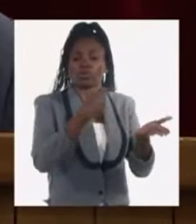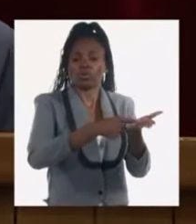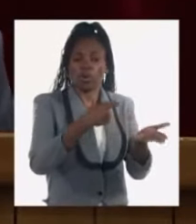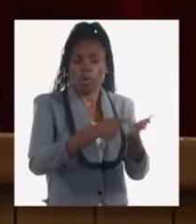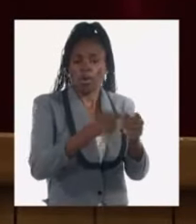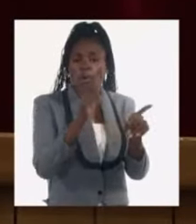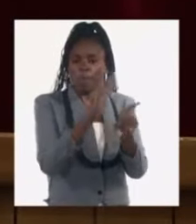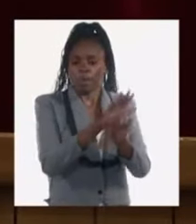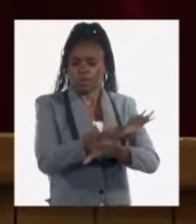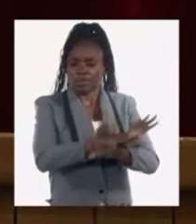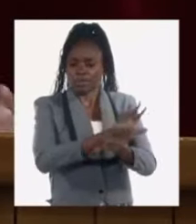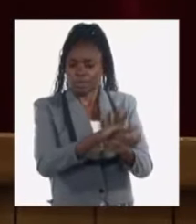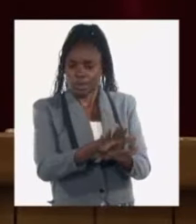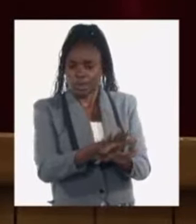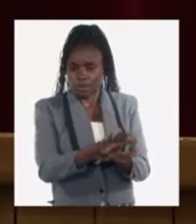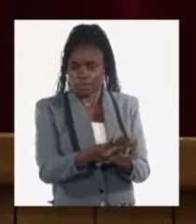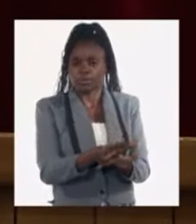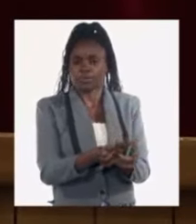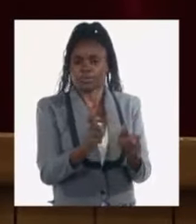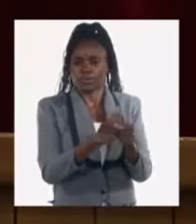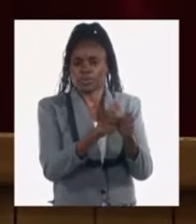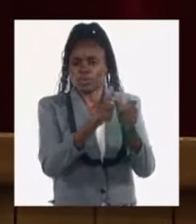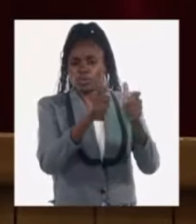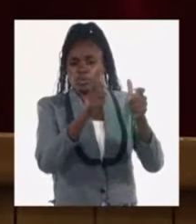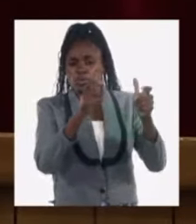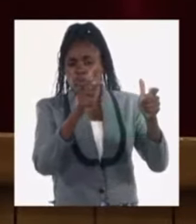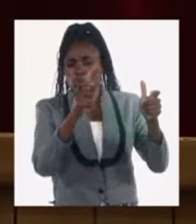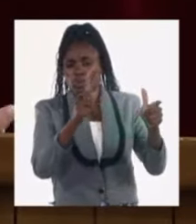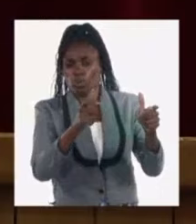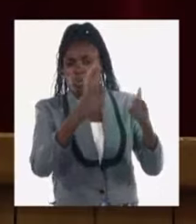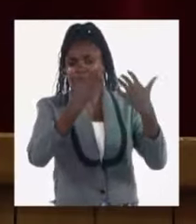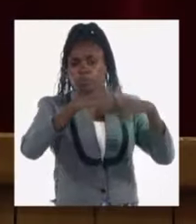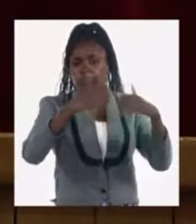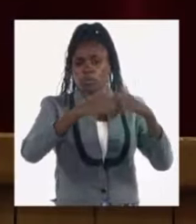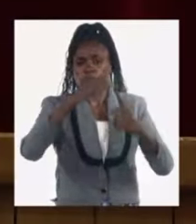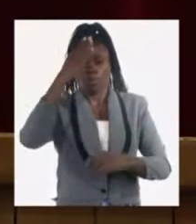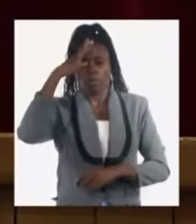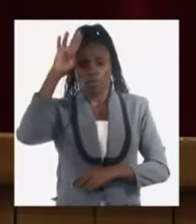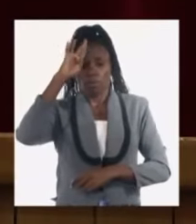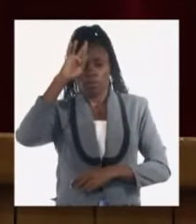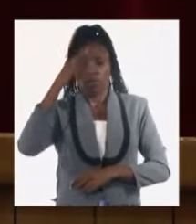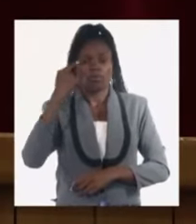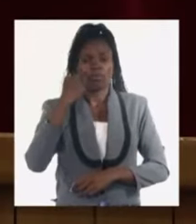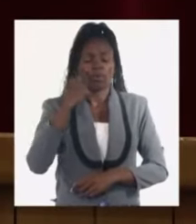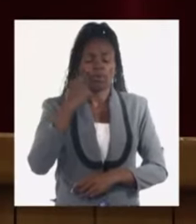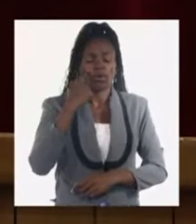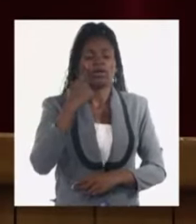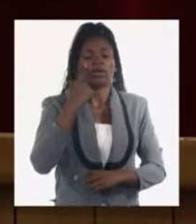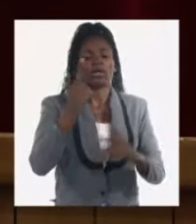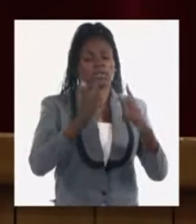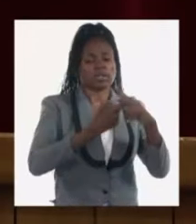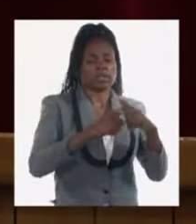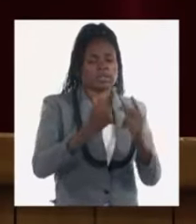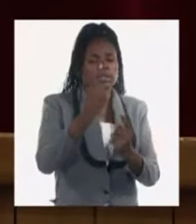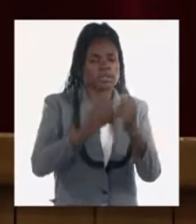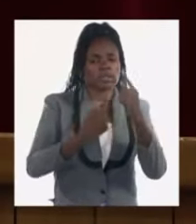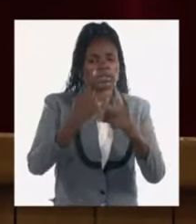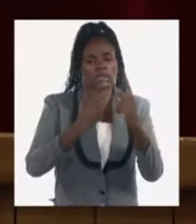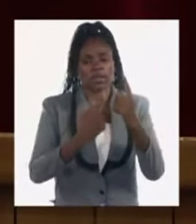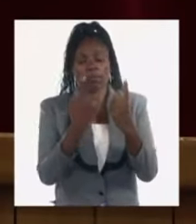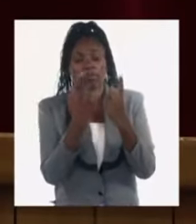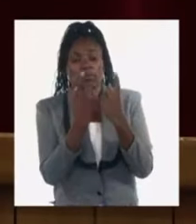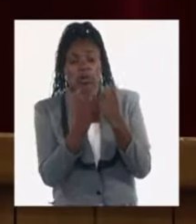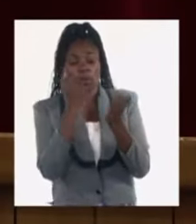ponen en explotación incrementan la capacidad productiva del país y le da más solidez a la idea que estamos trasladando de la